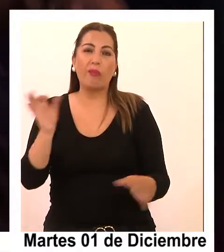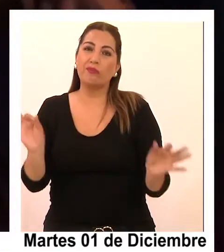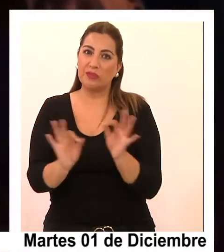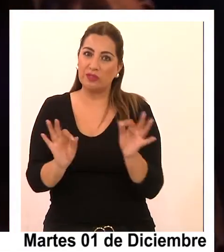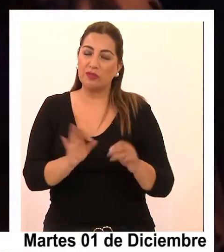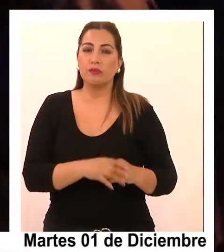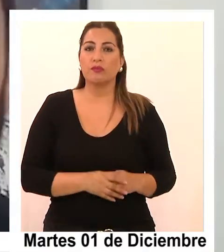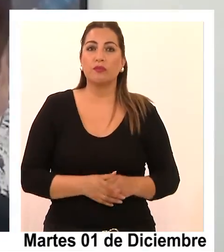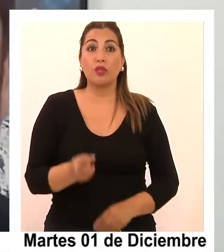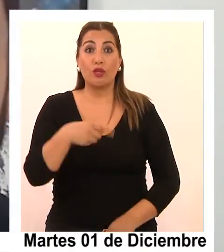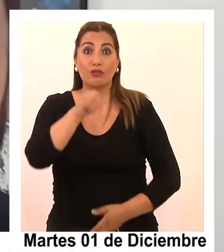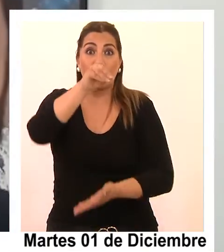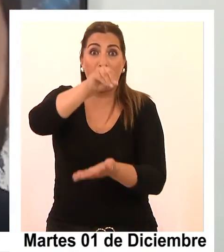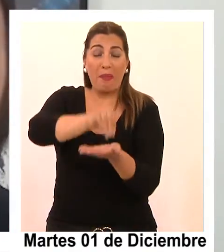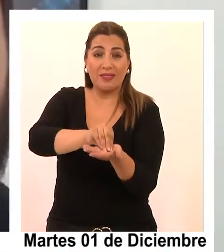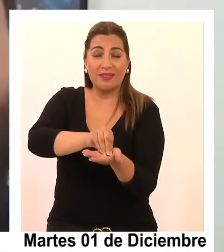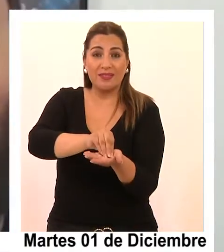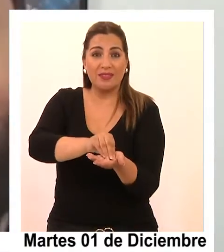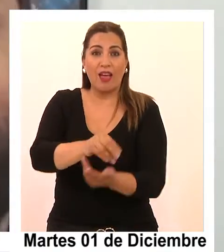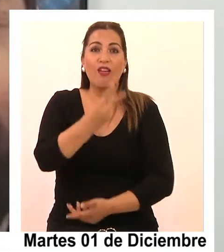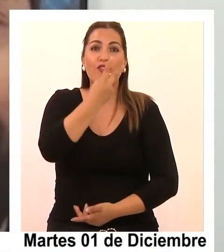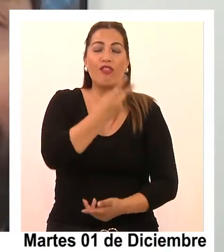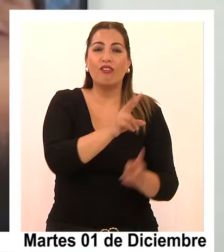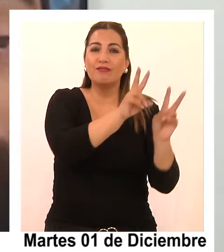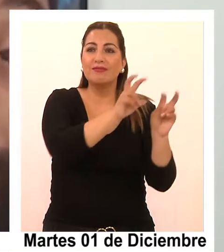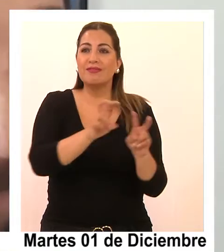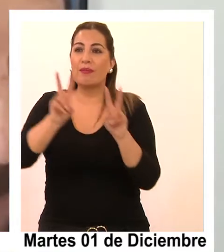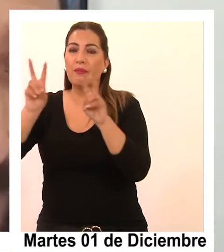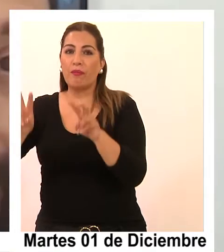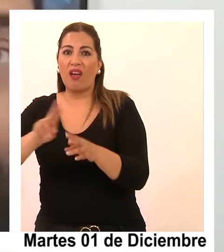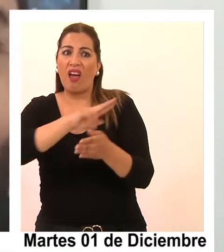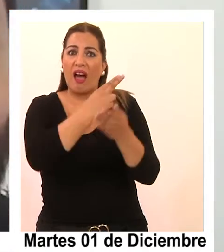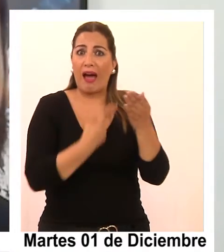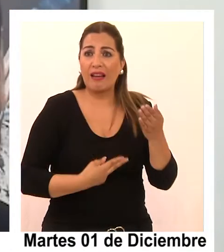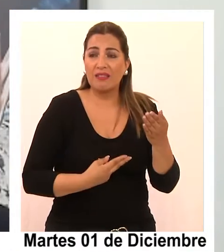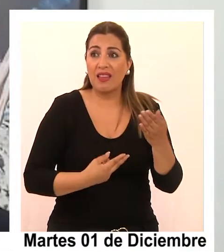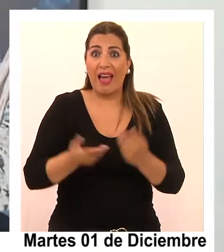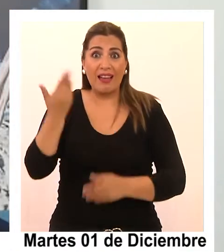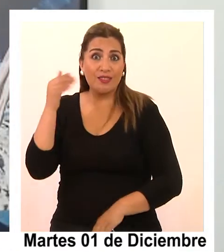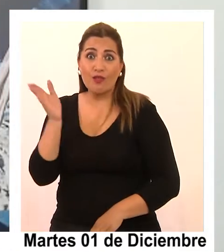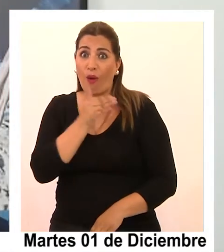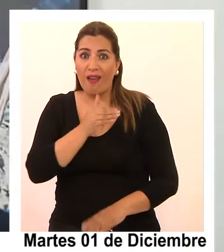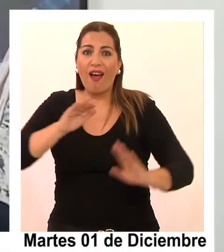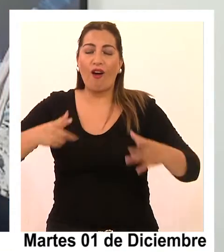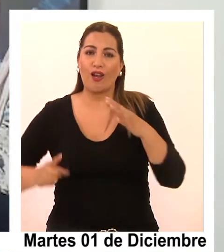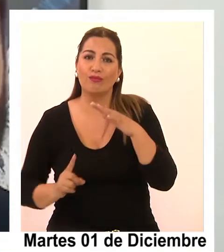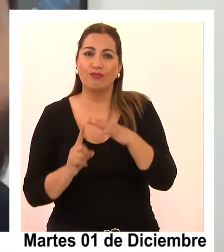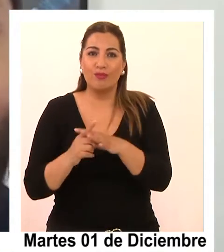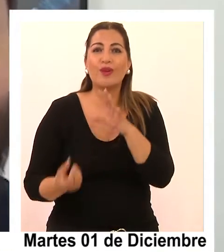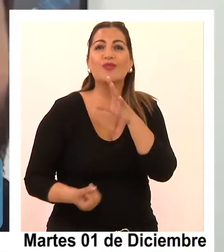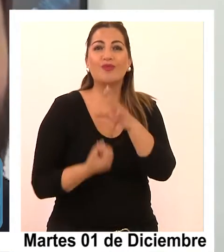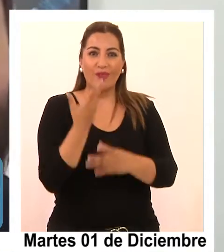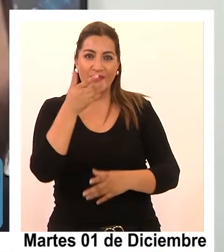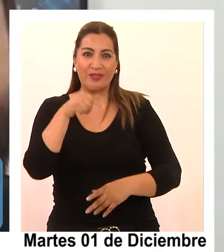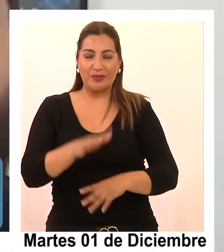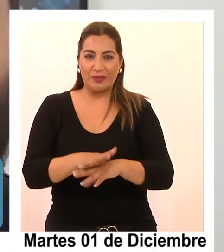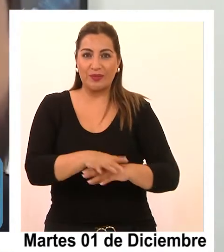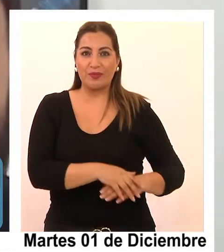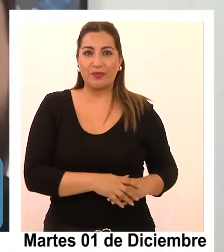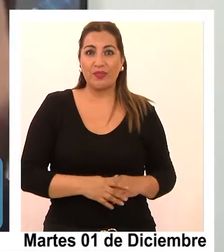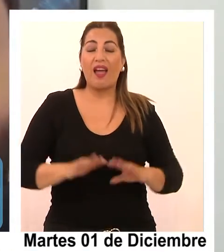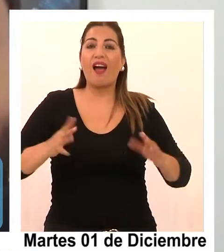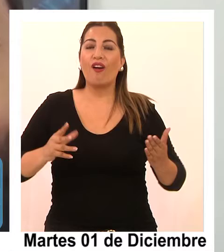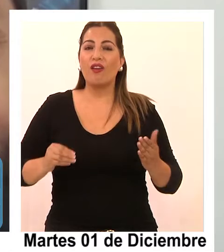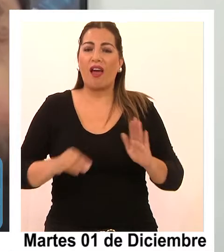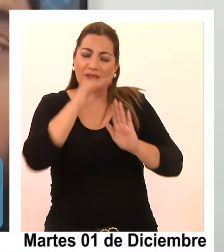Olave. Hemos sumado dos disciplinas artísticas que no eran parte del Desierto Escénico y que ahora van a